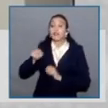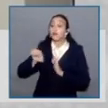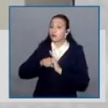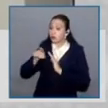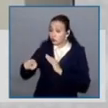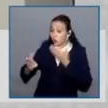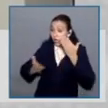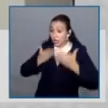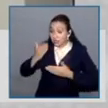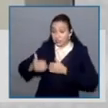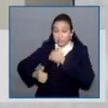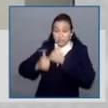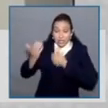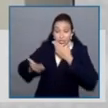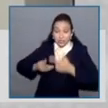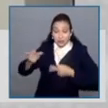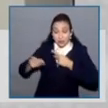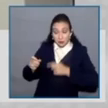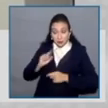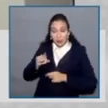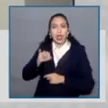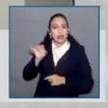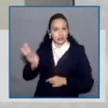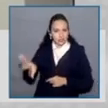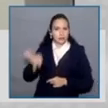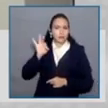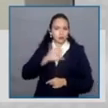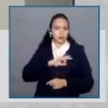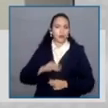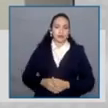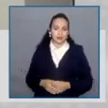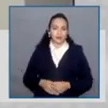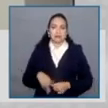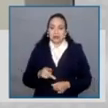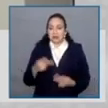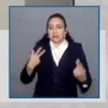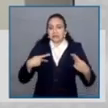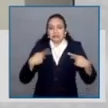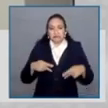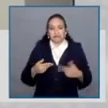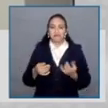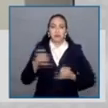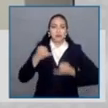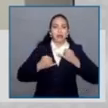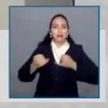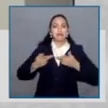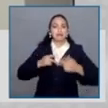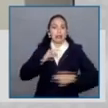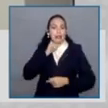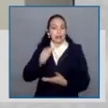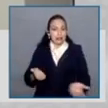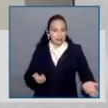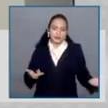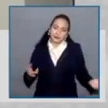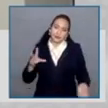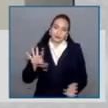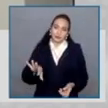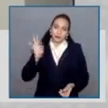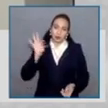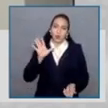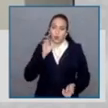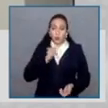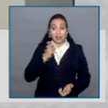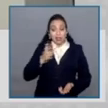podemos hacer es matizar los efectos adversos de la Reforma Constitucional a partir de una regulación en la legislación